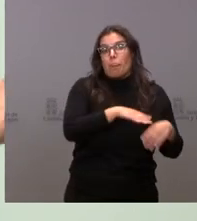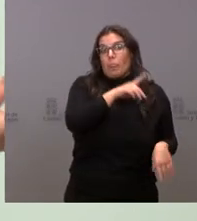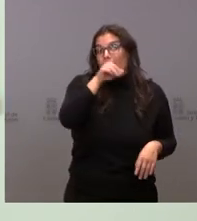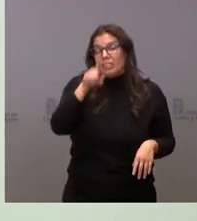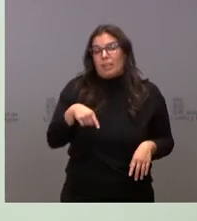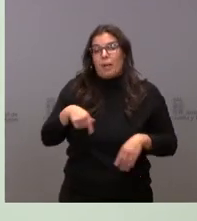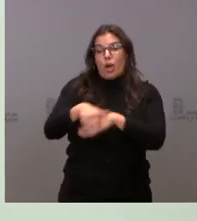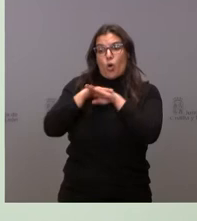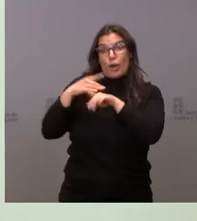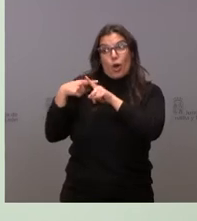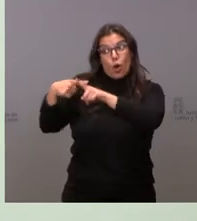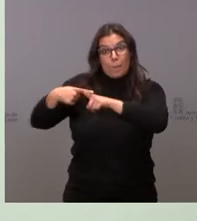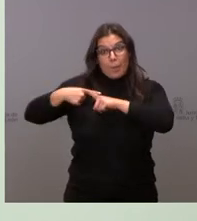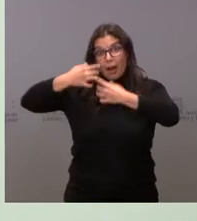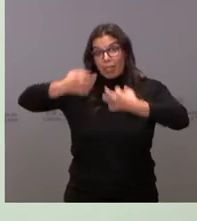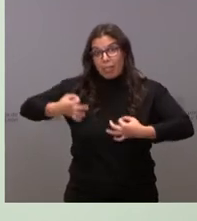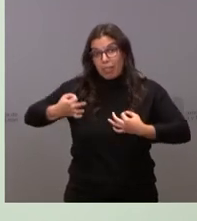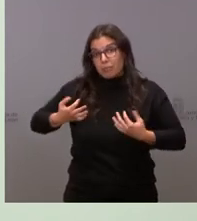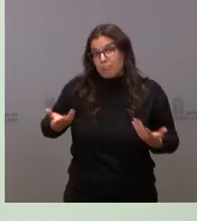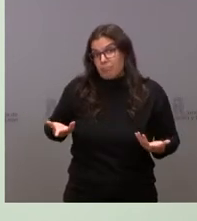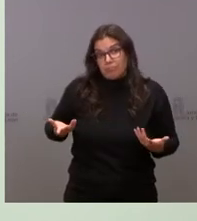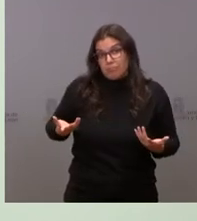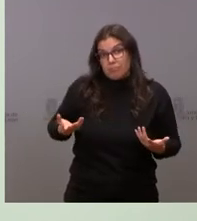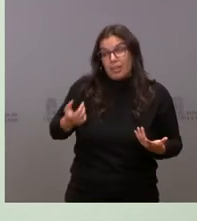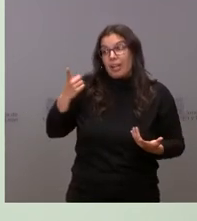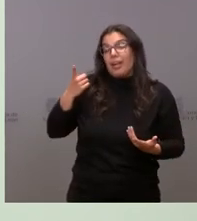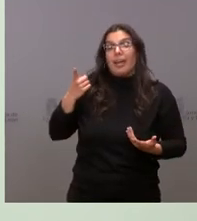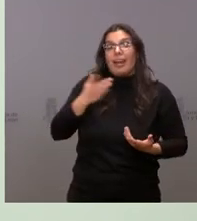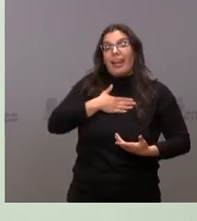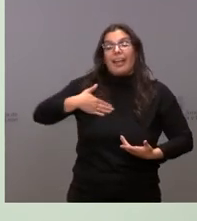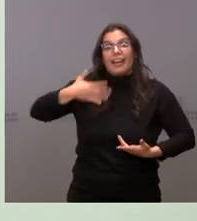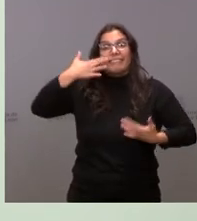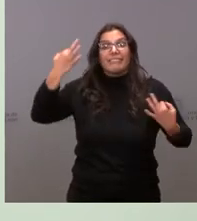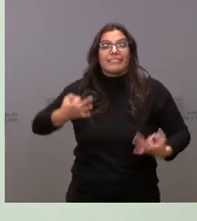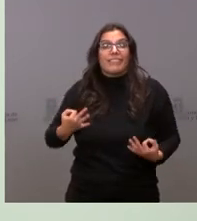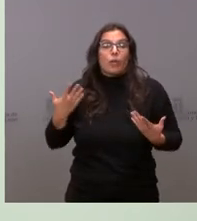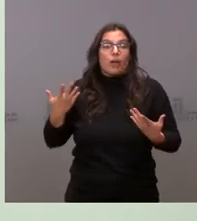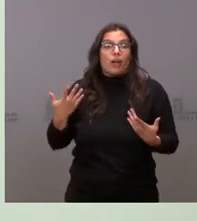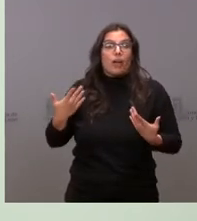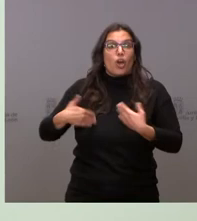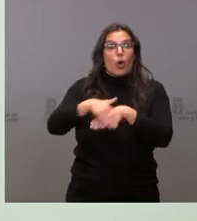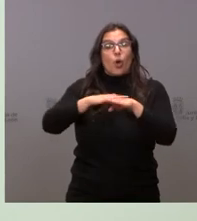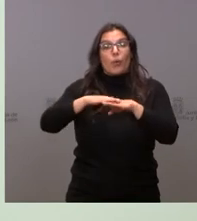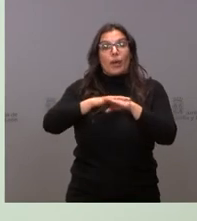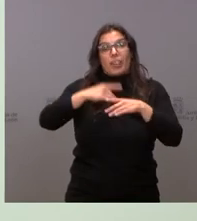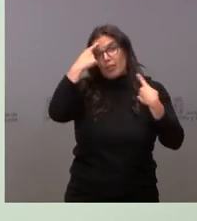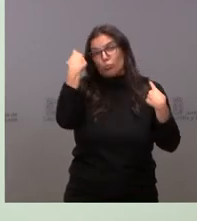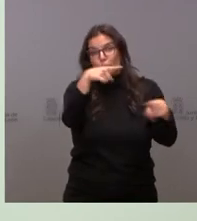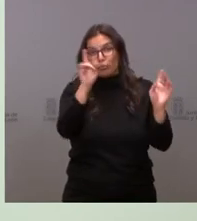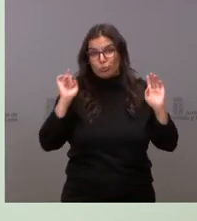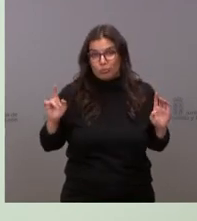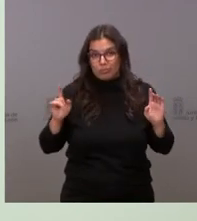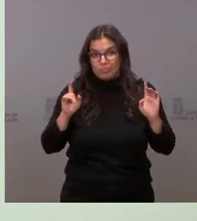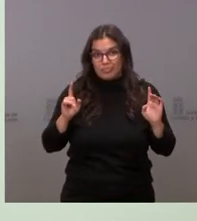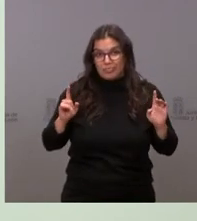cogobernanza le ha dicho, la cogobernanza que ha querido aplicar lo que es la cogobernanza de toma para las comunidades